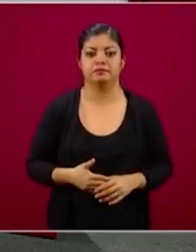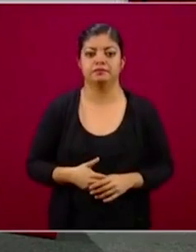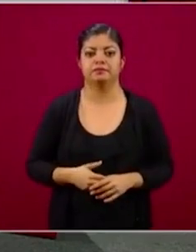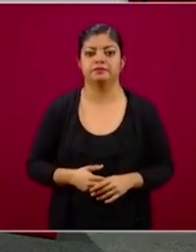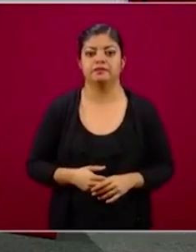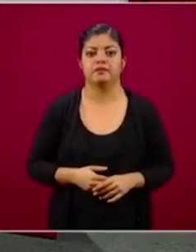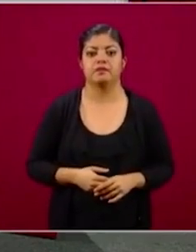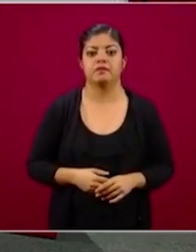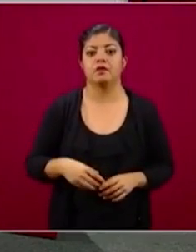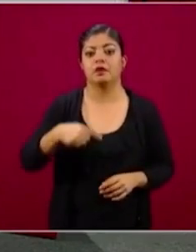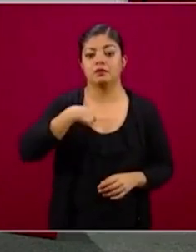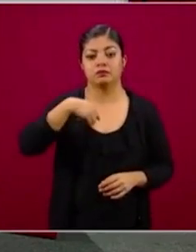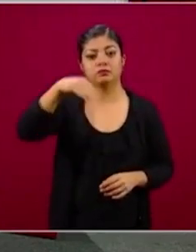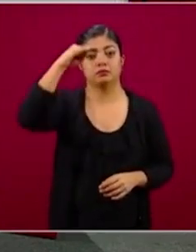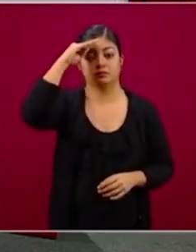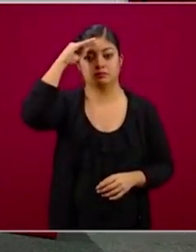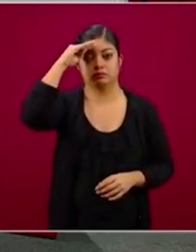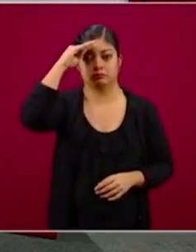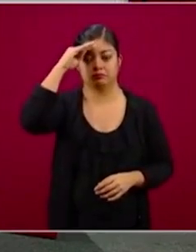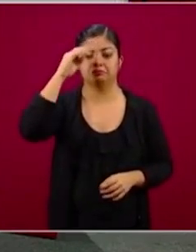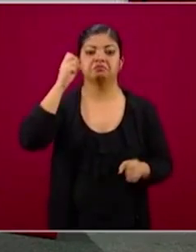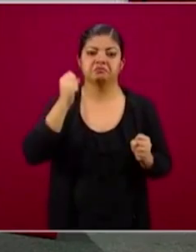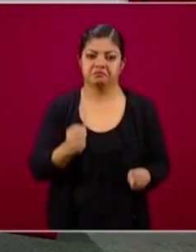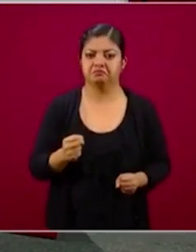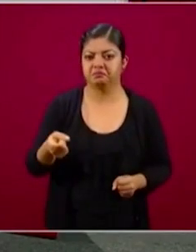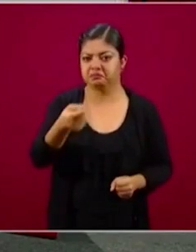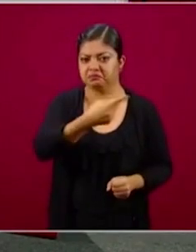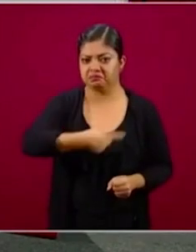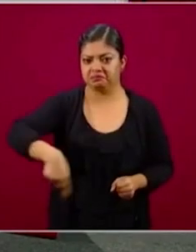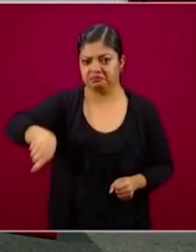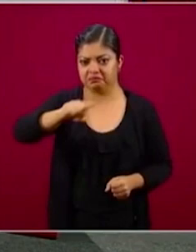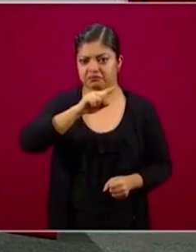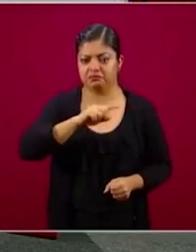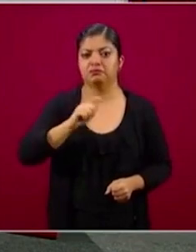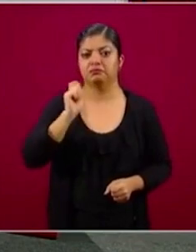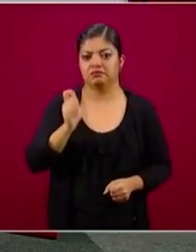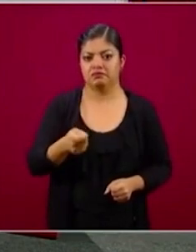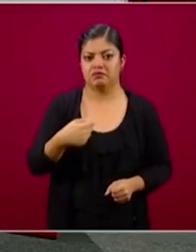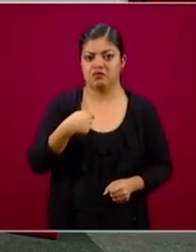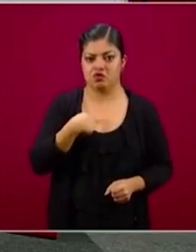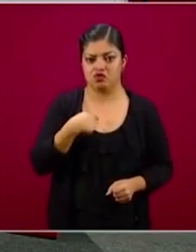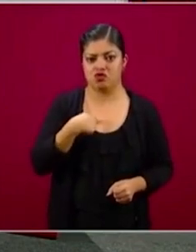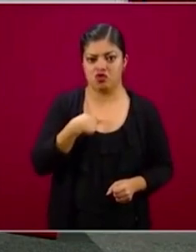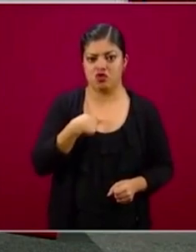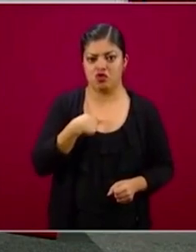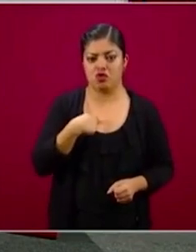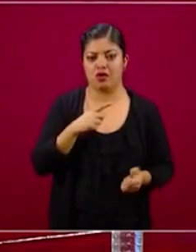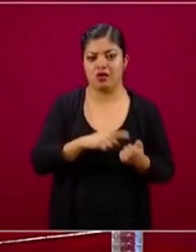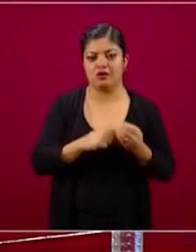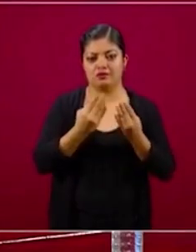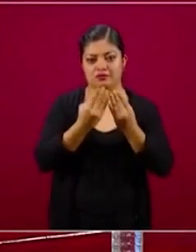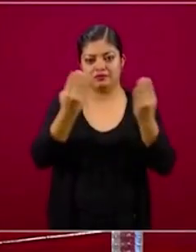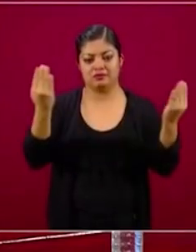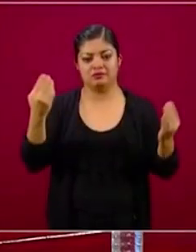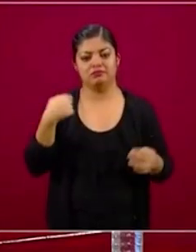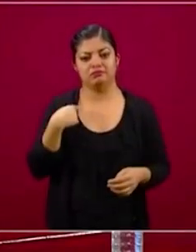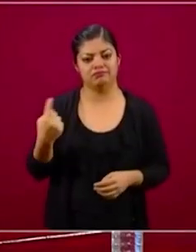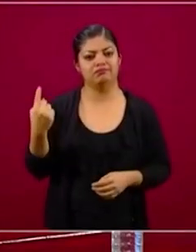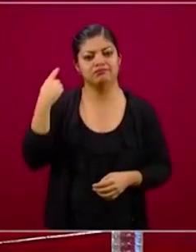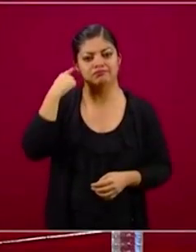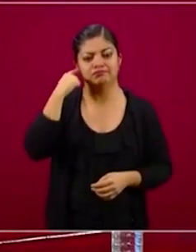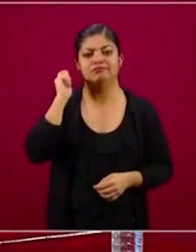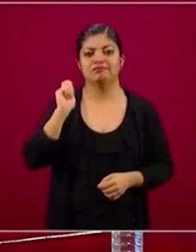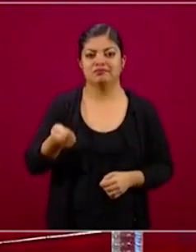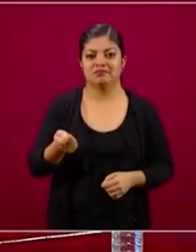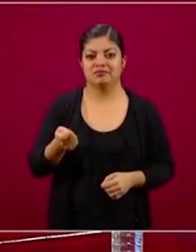Y creo que no me dejarán mentir los que están aquí presentes, estaba yo atrás de la mampara escuchando el